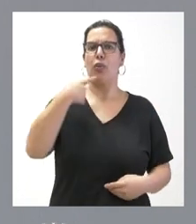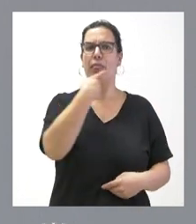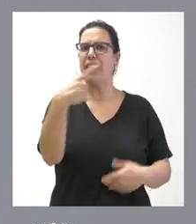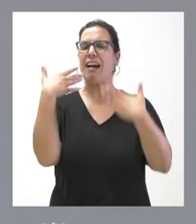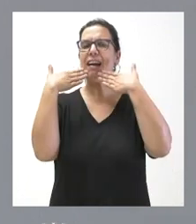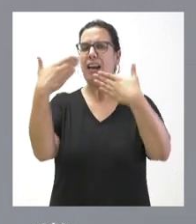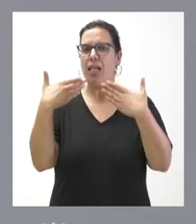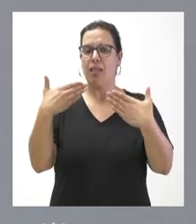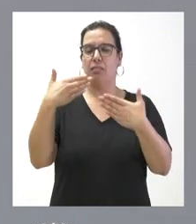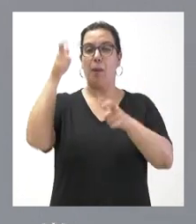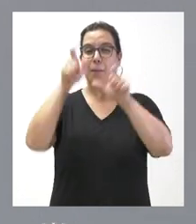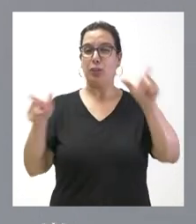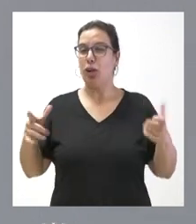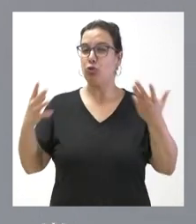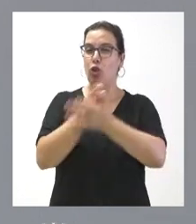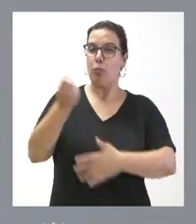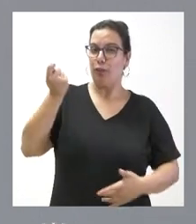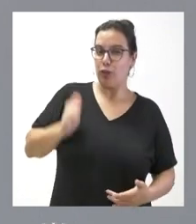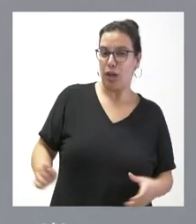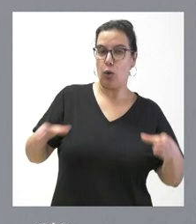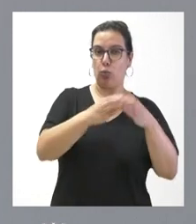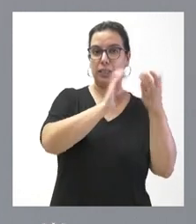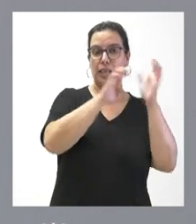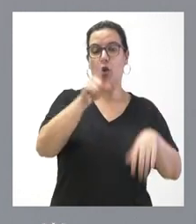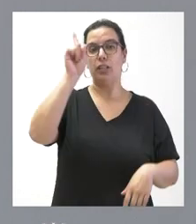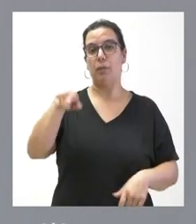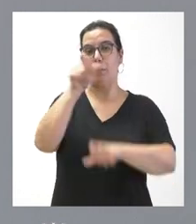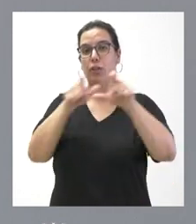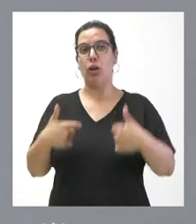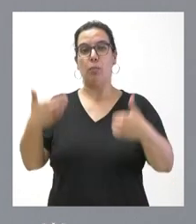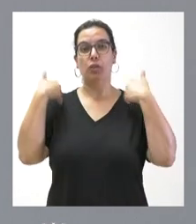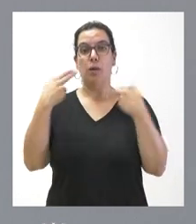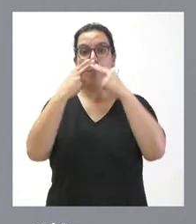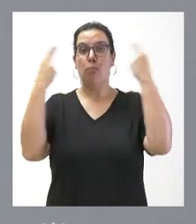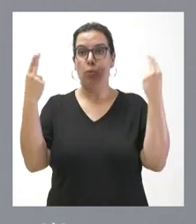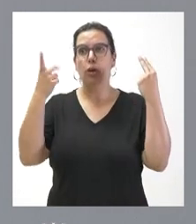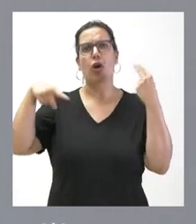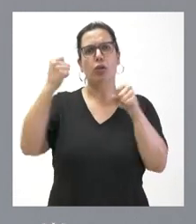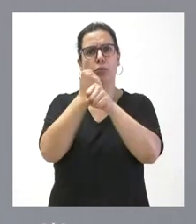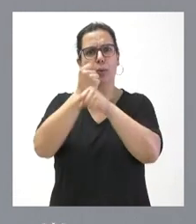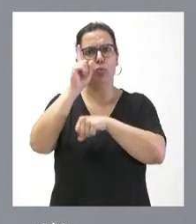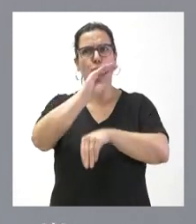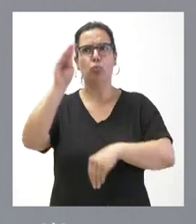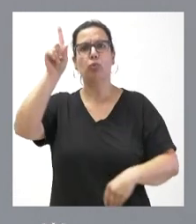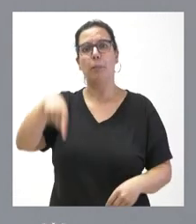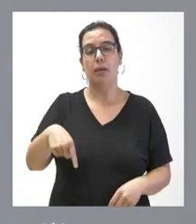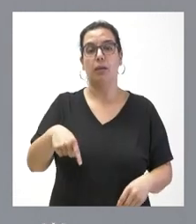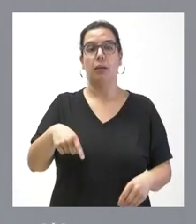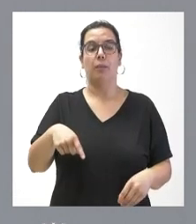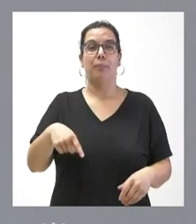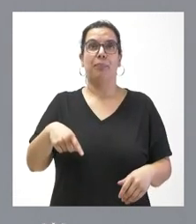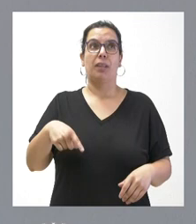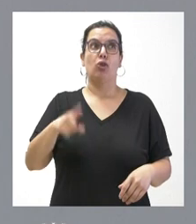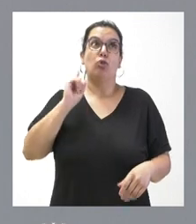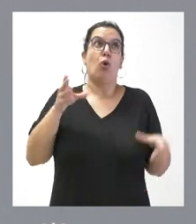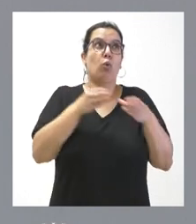a todos los posicionales de la Junta de Castilla y León y a todos los responsables públicos que pudieron realizar tareas en ese sentido. No solamente, diría yo, de